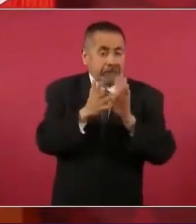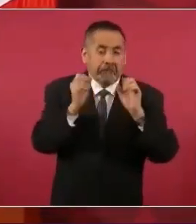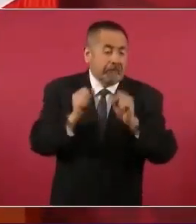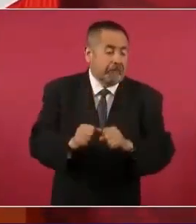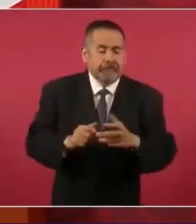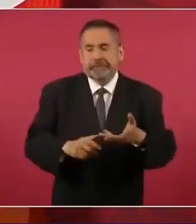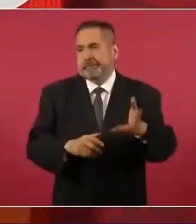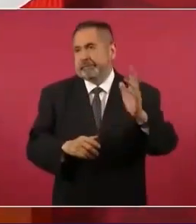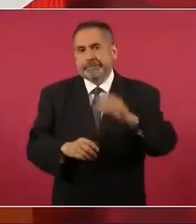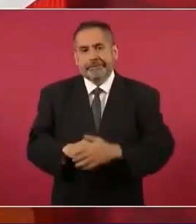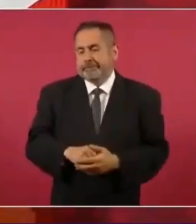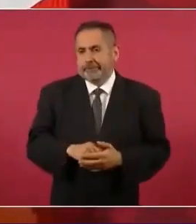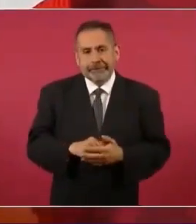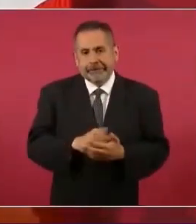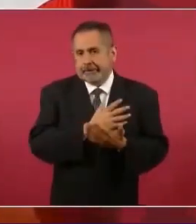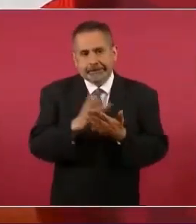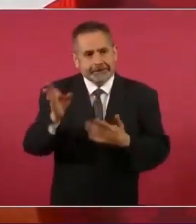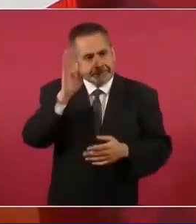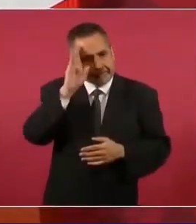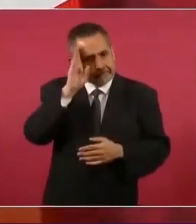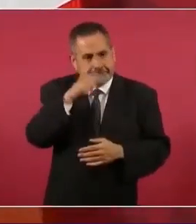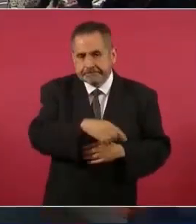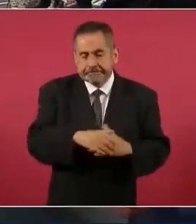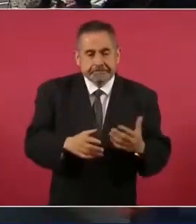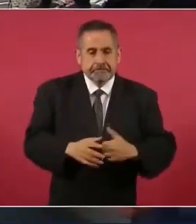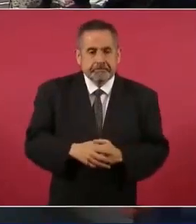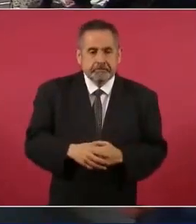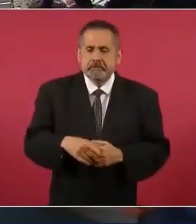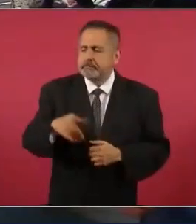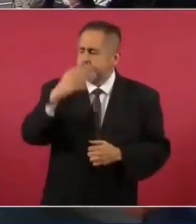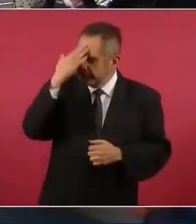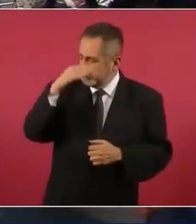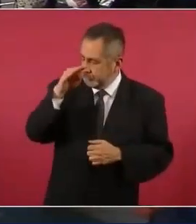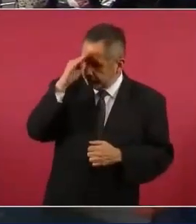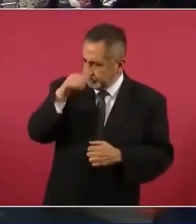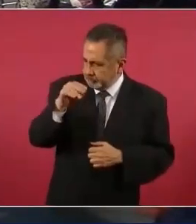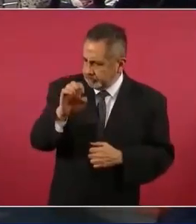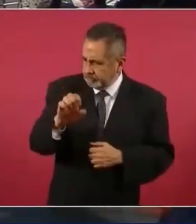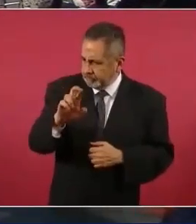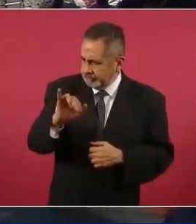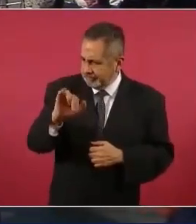una… es un… no sé si es el señor ese, Eric,